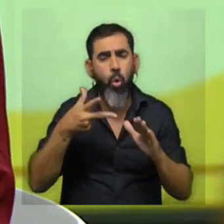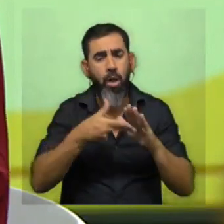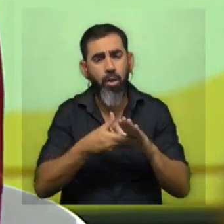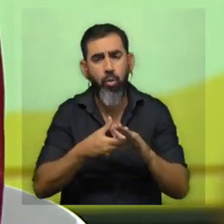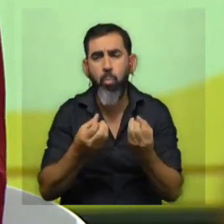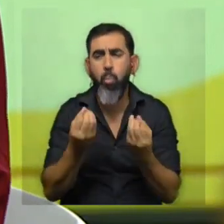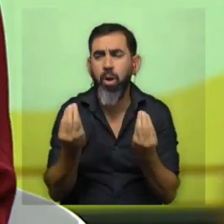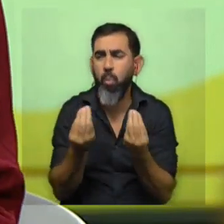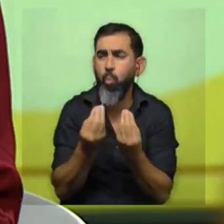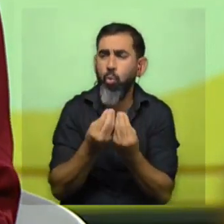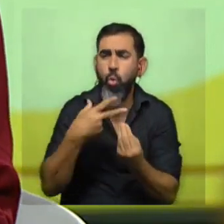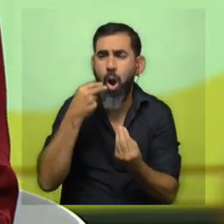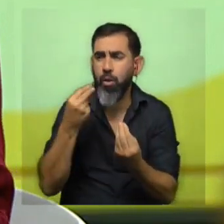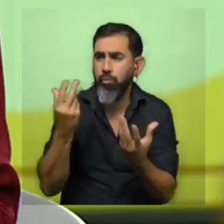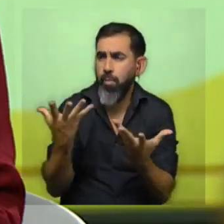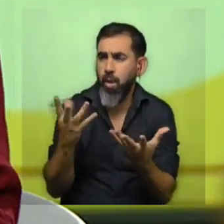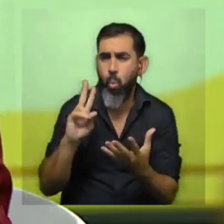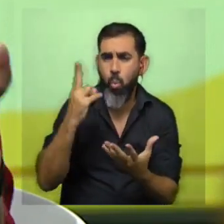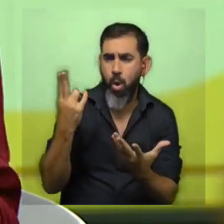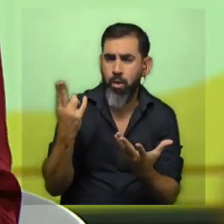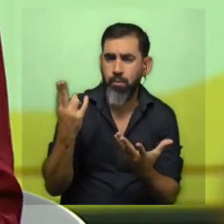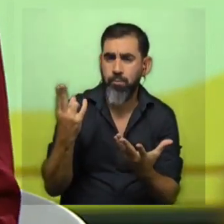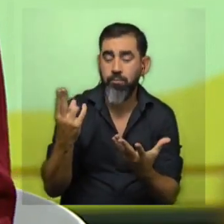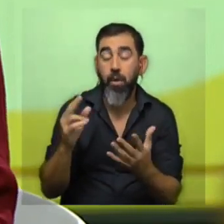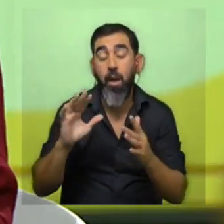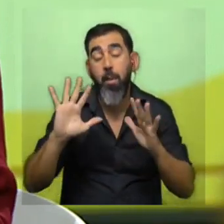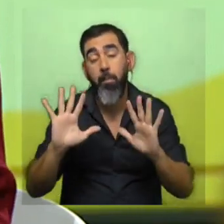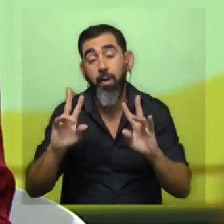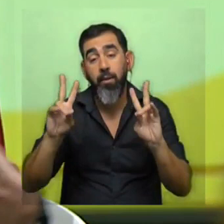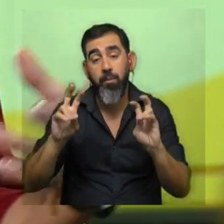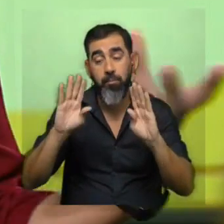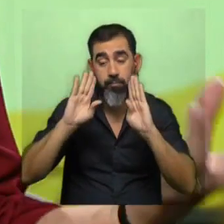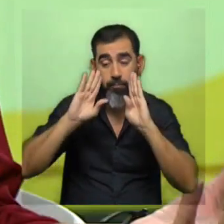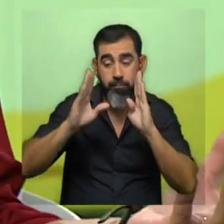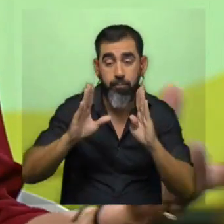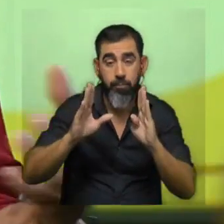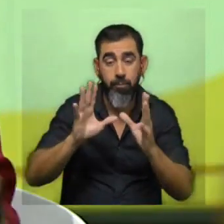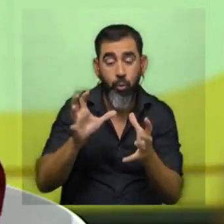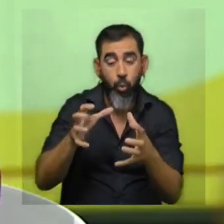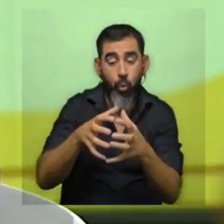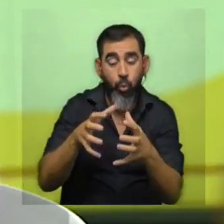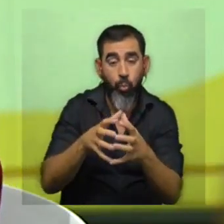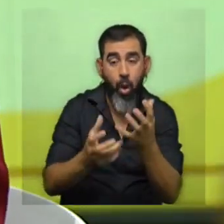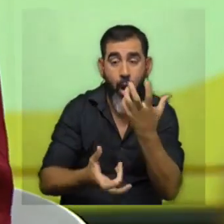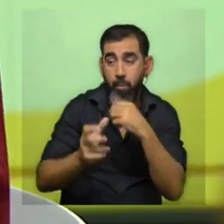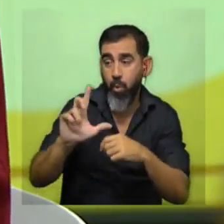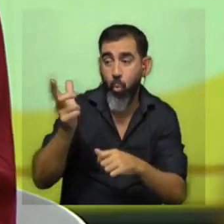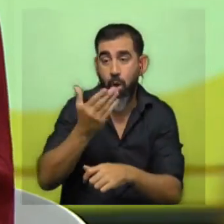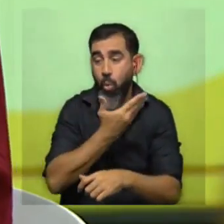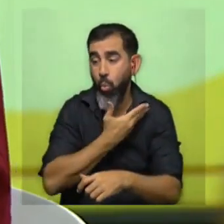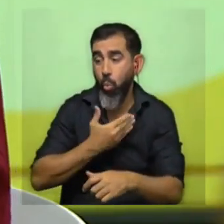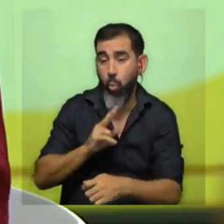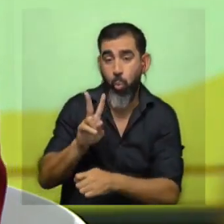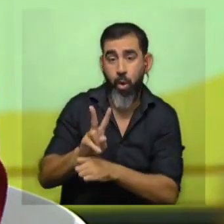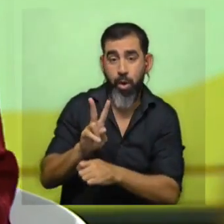sobrepoblación capaz que el encare podría hacer trabajar más con lo que son las colonias animales que no tienen tutor porque estos números nos